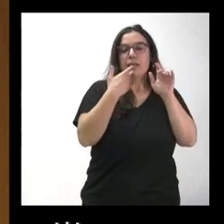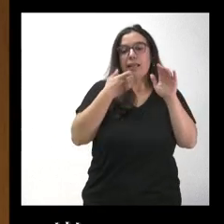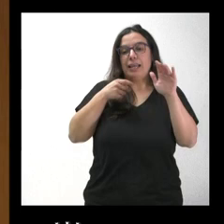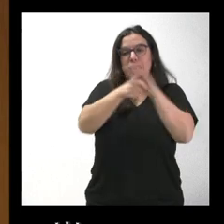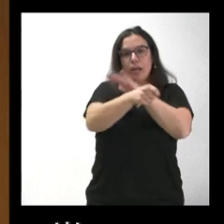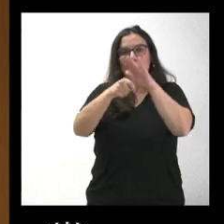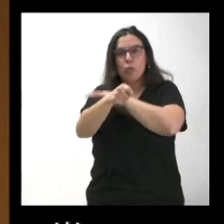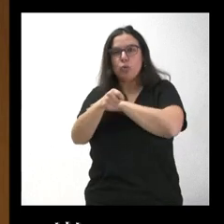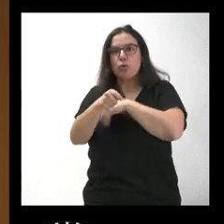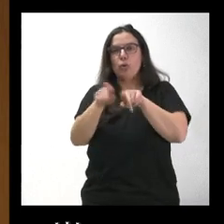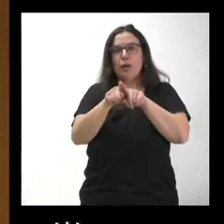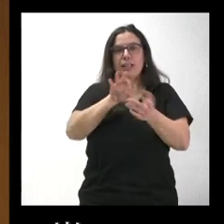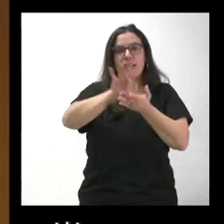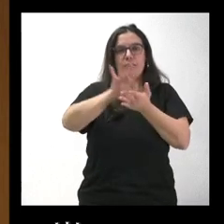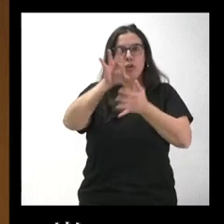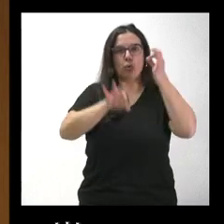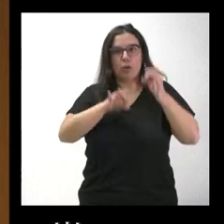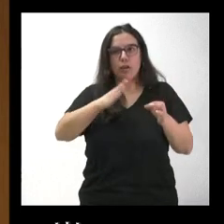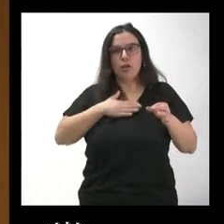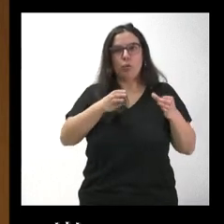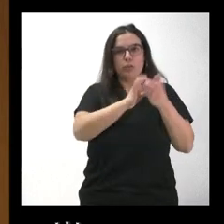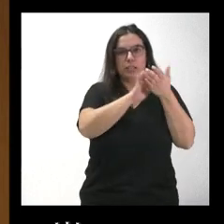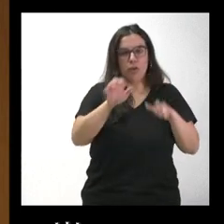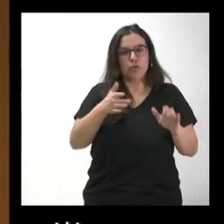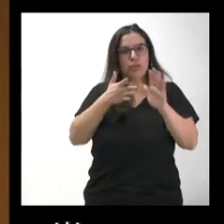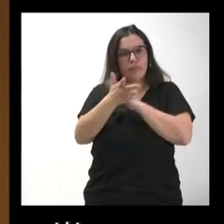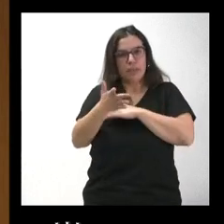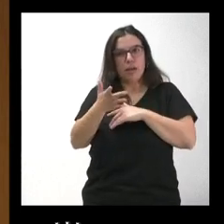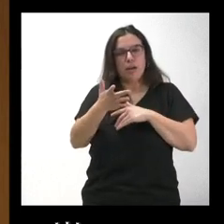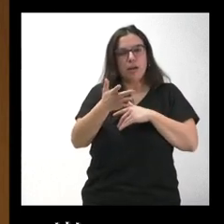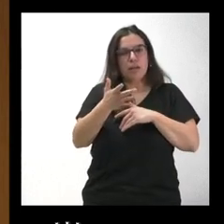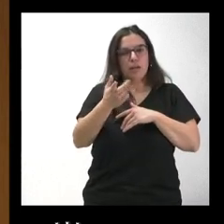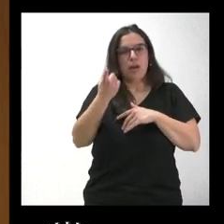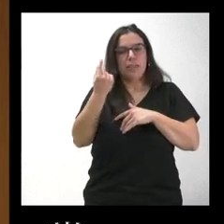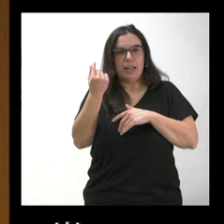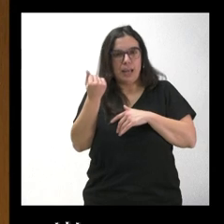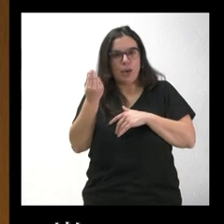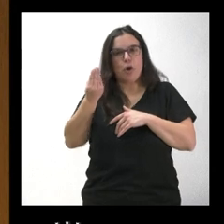a ser asumidos por los servicios jurídicos de la Junta de Castilla y León, es decir, que no se va a tener que destinar dinero extra para ejercer esa